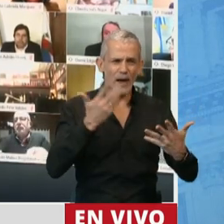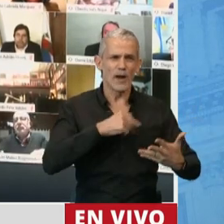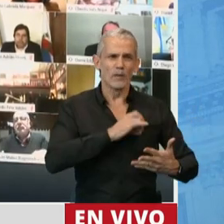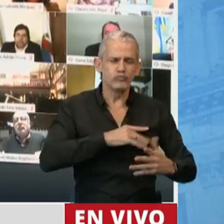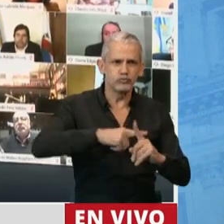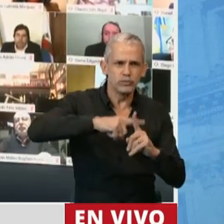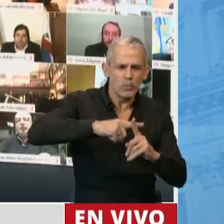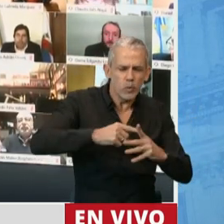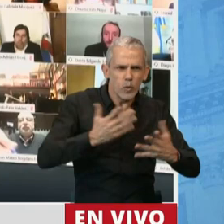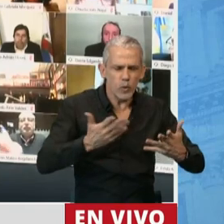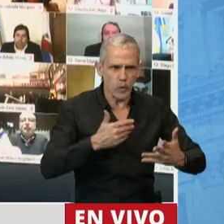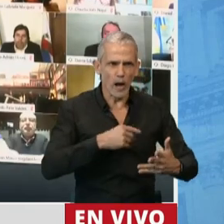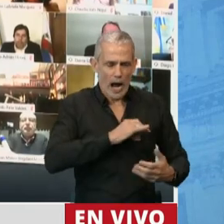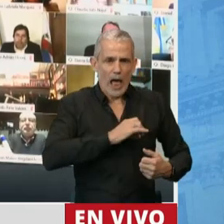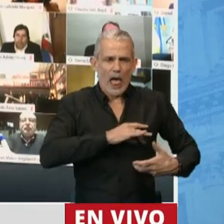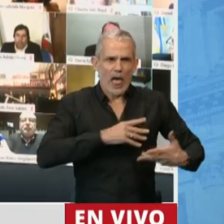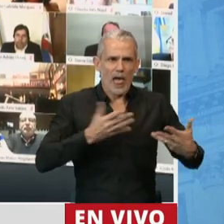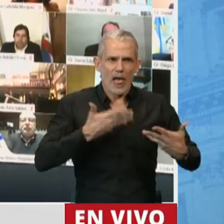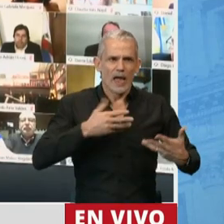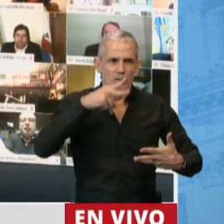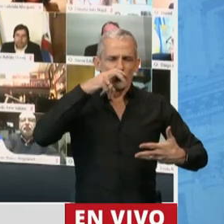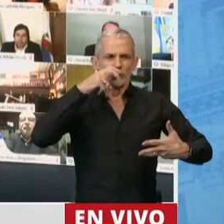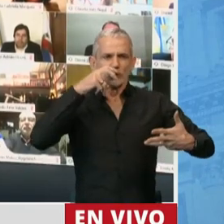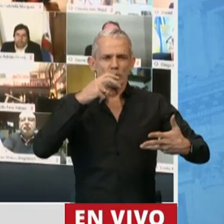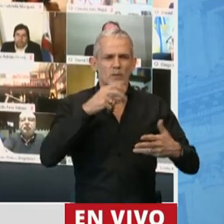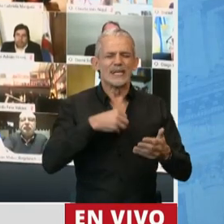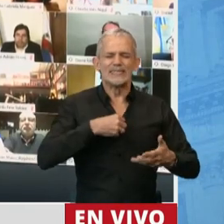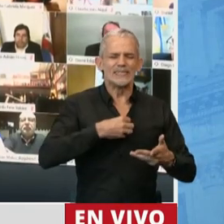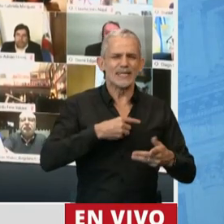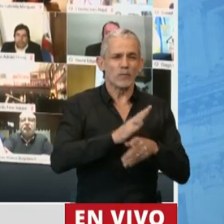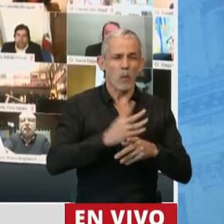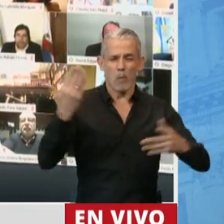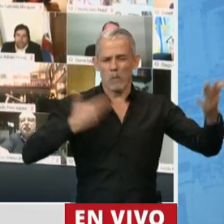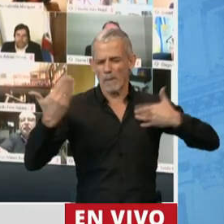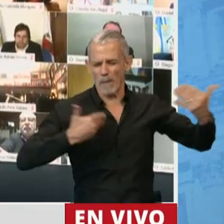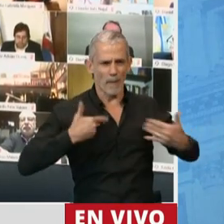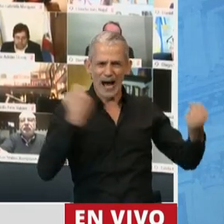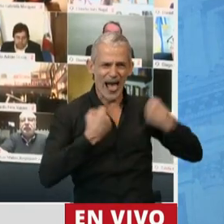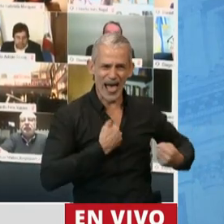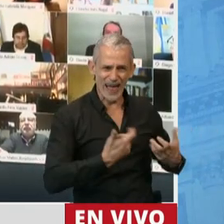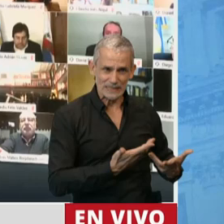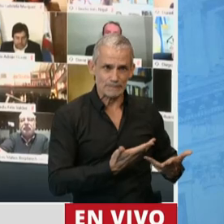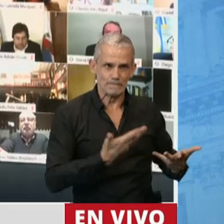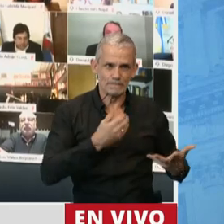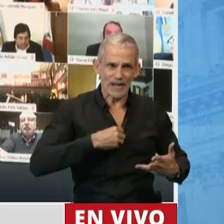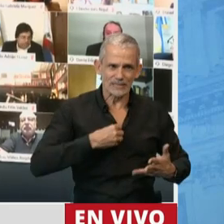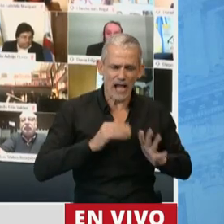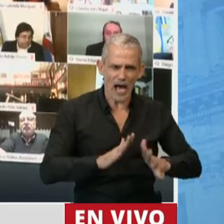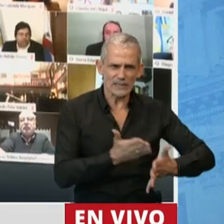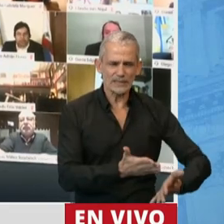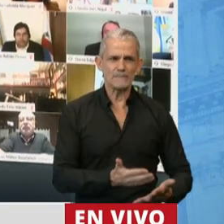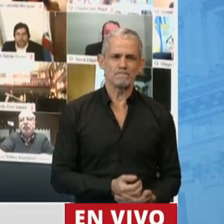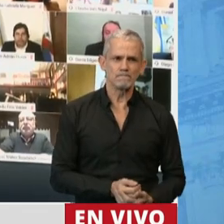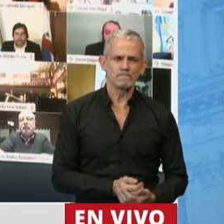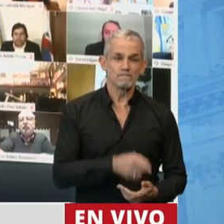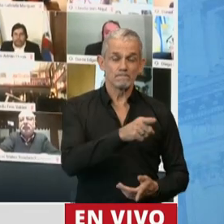agitación que sentía como si lo hubieran molido a palos en el cuerpo. Y